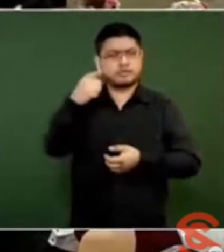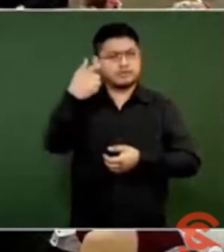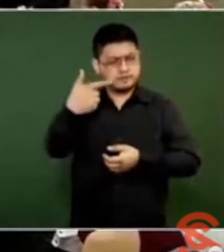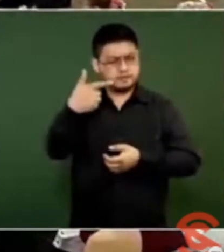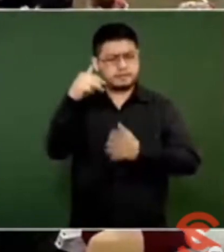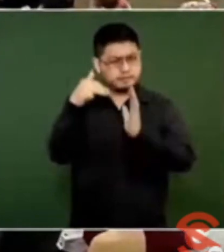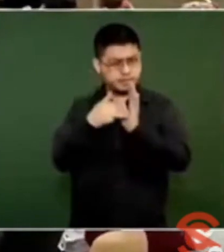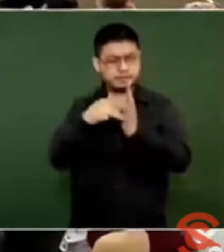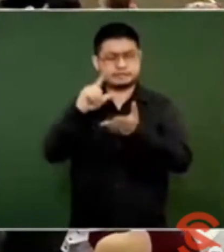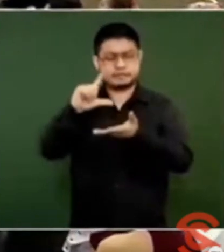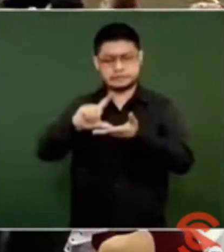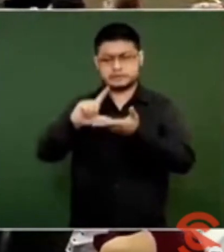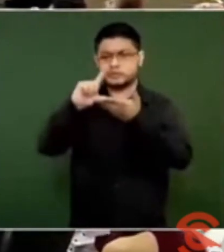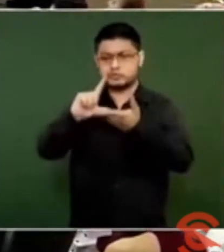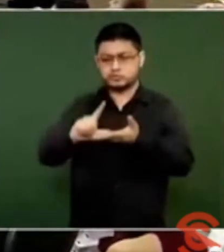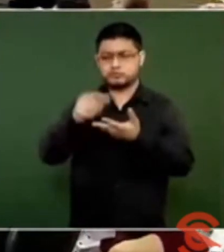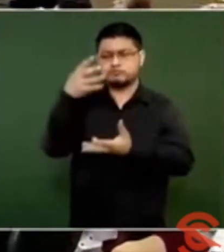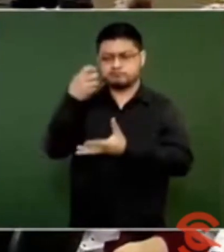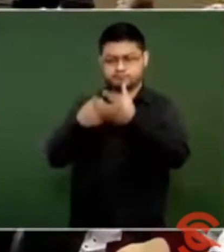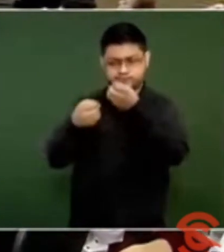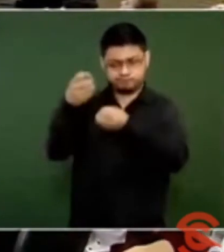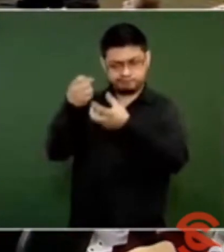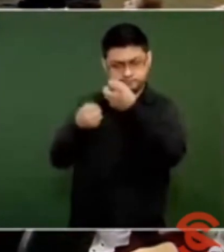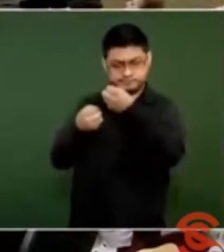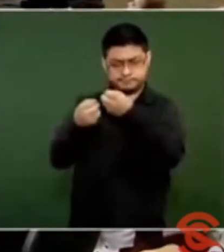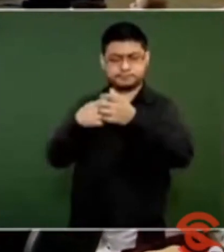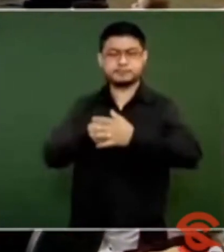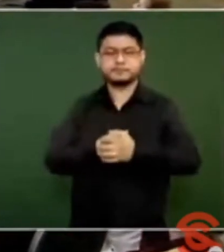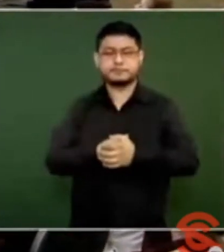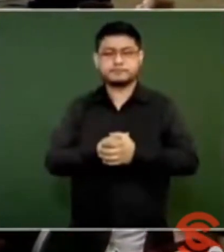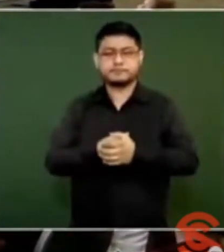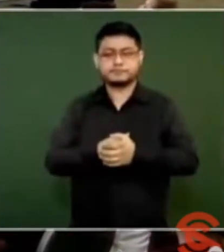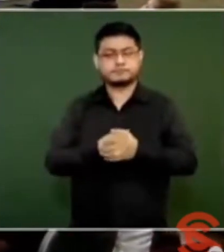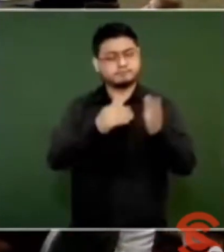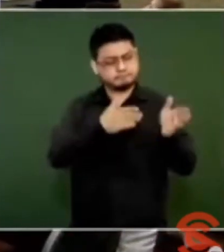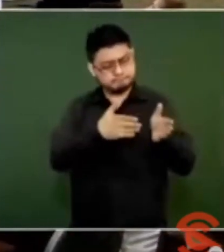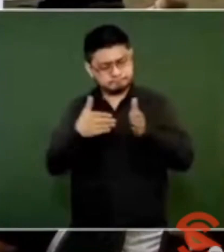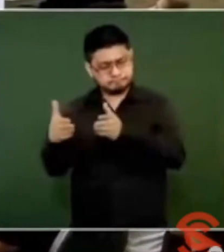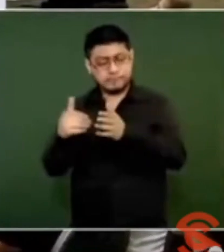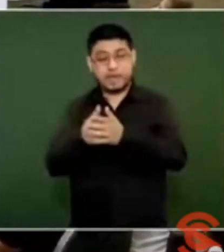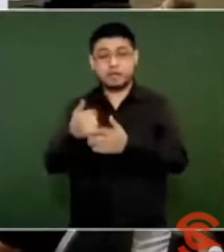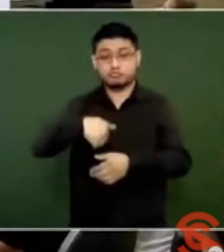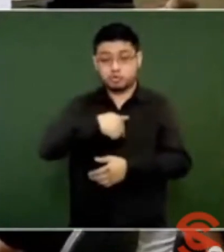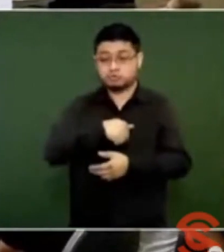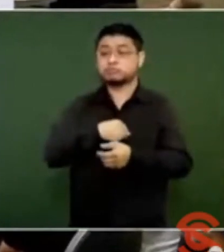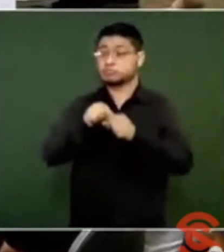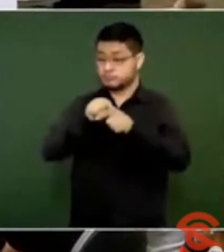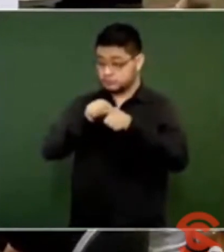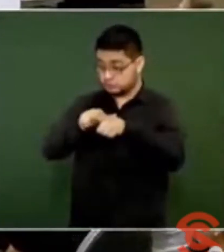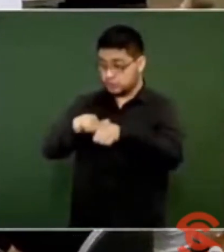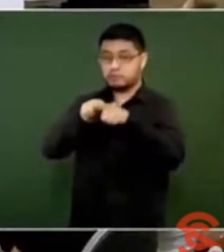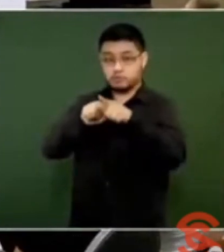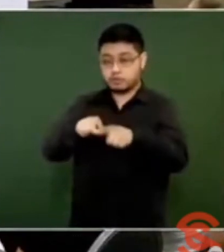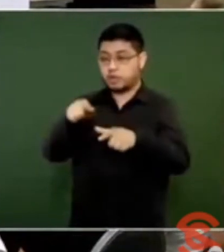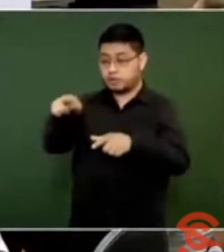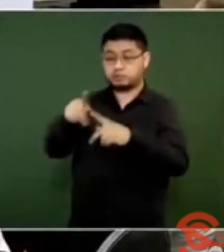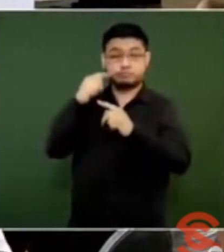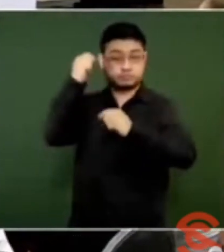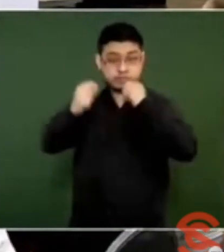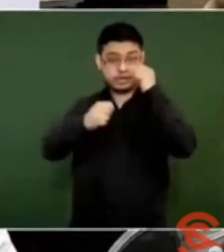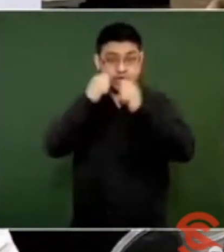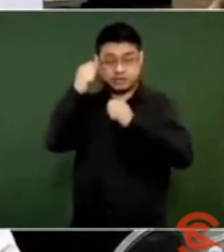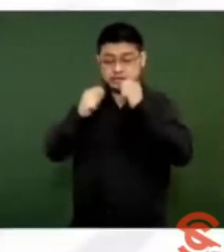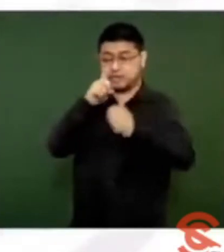Así mismo, continuamos distribuyendo en tiendas de Iconza y lecherías de Iconza alimentos